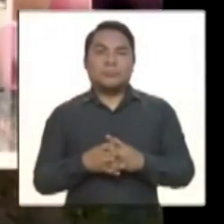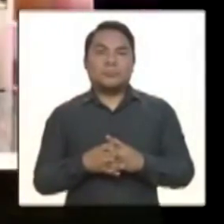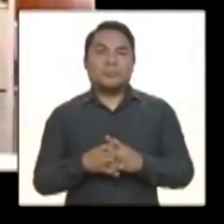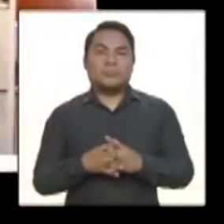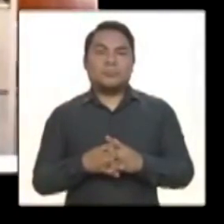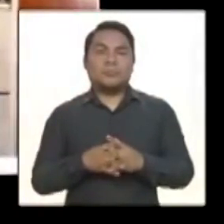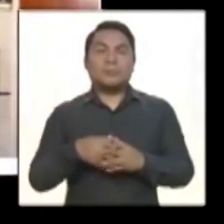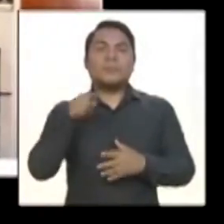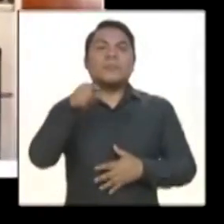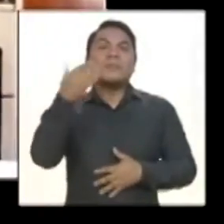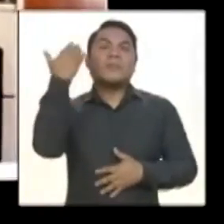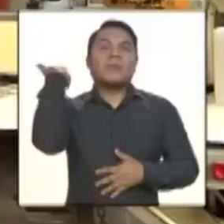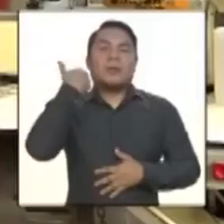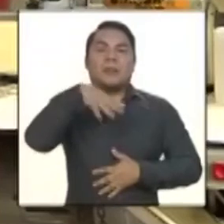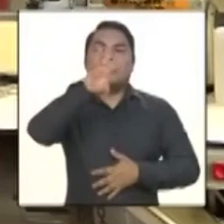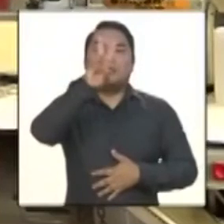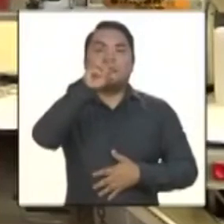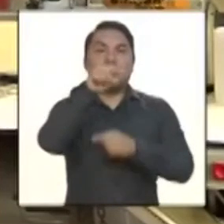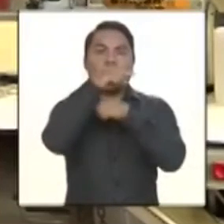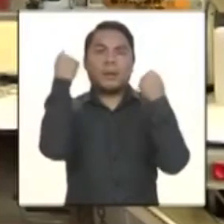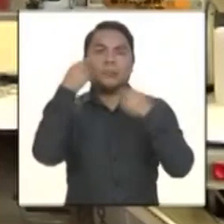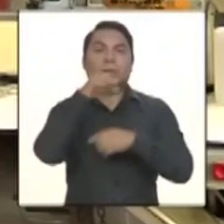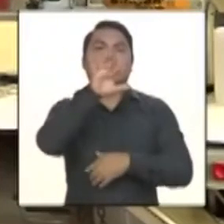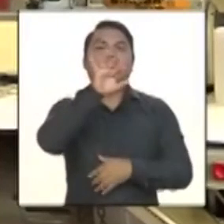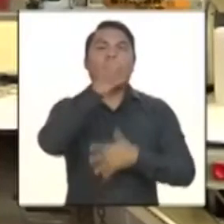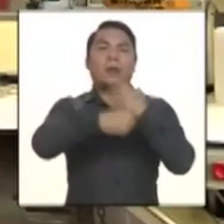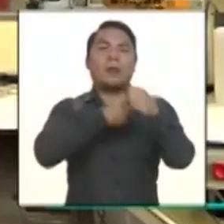El 16 de marzo del 91,